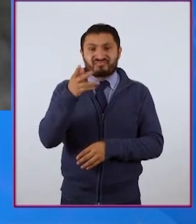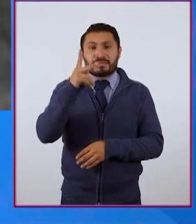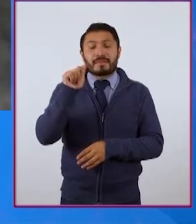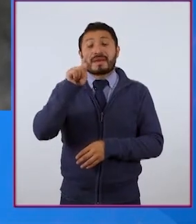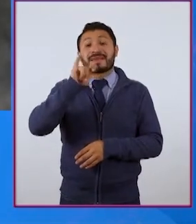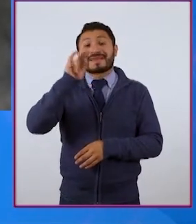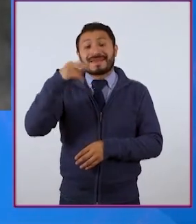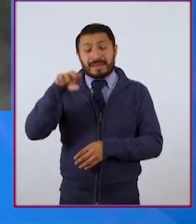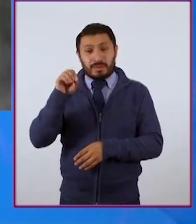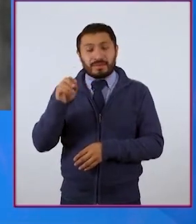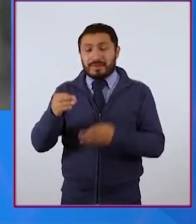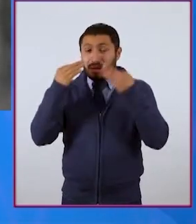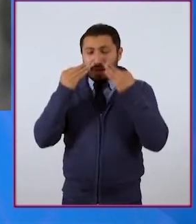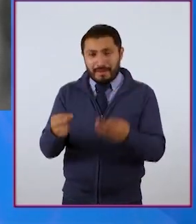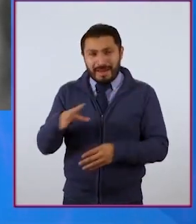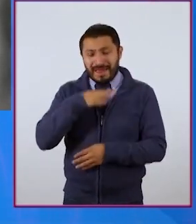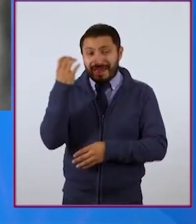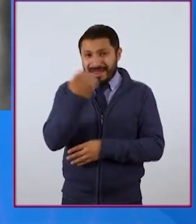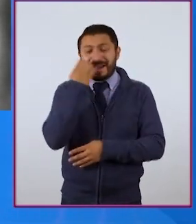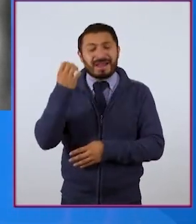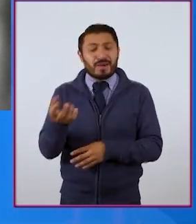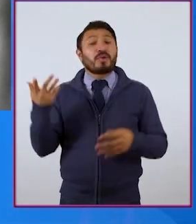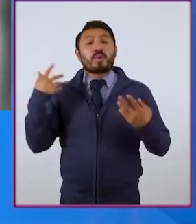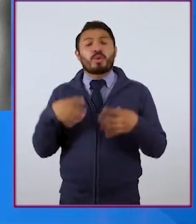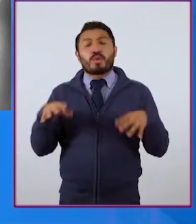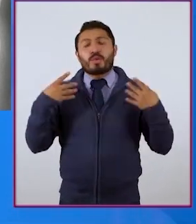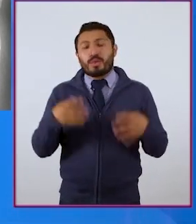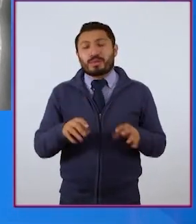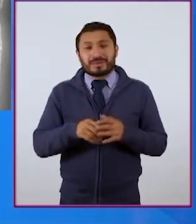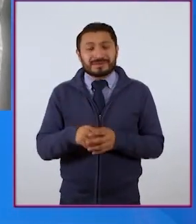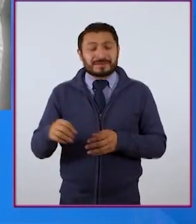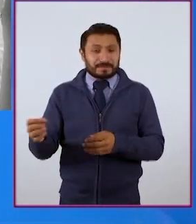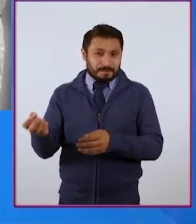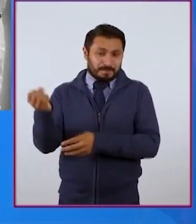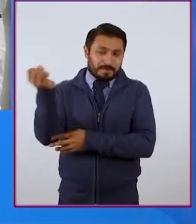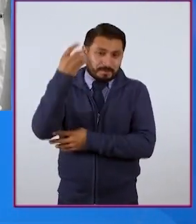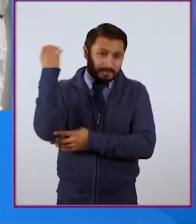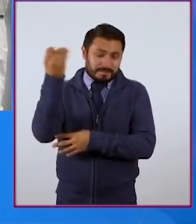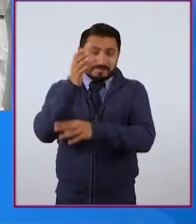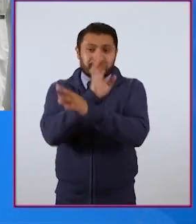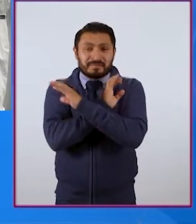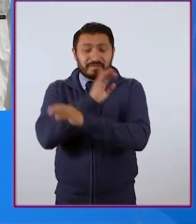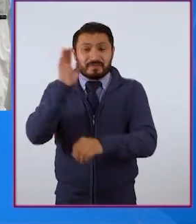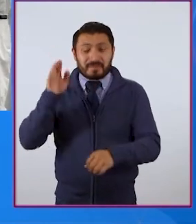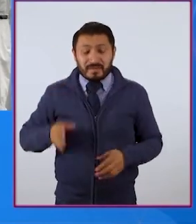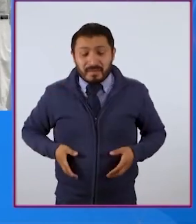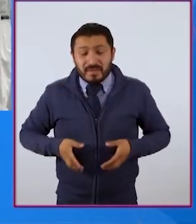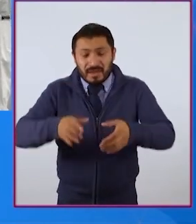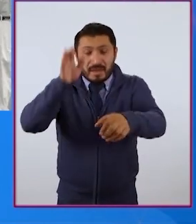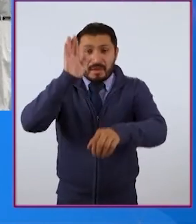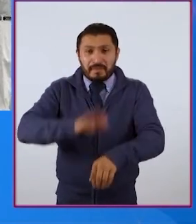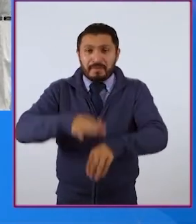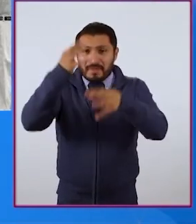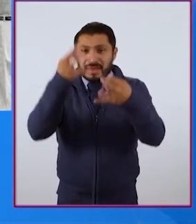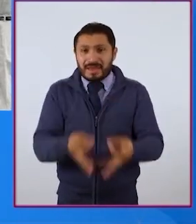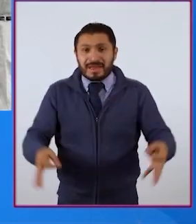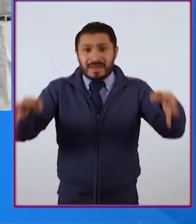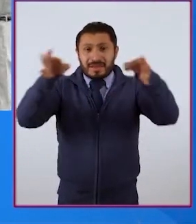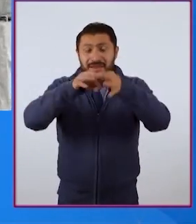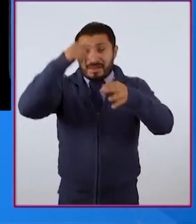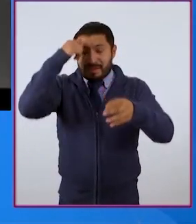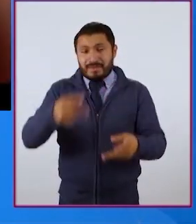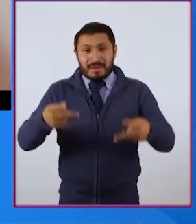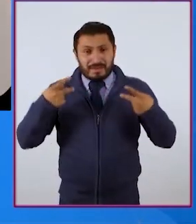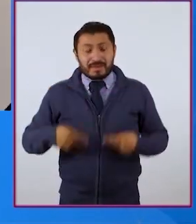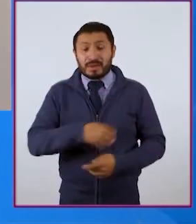ella, puedes ver cómo una escuela integró protocolos cívicos en una de las rutas más importantes para la población del campo.